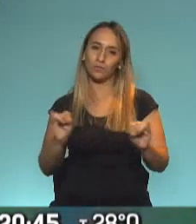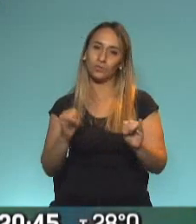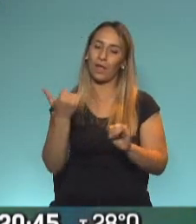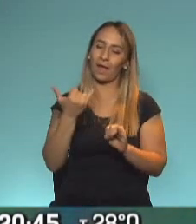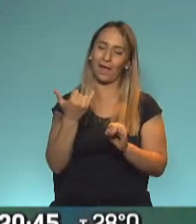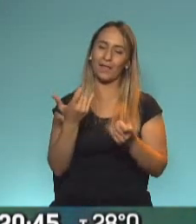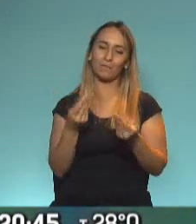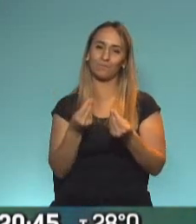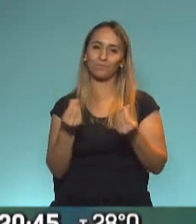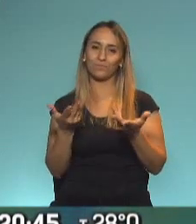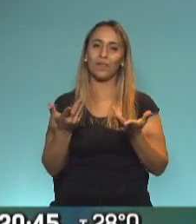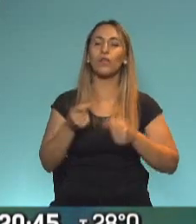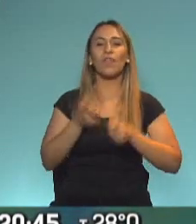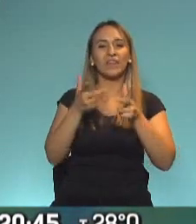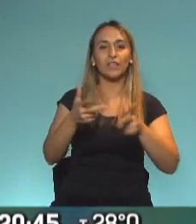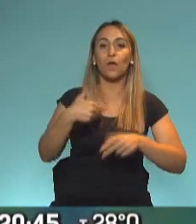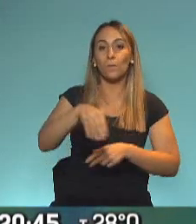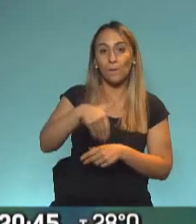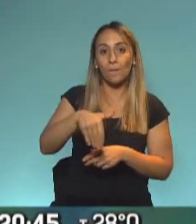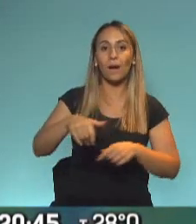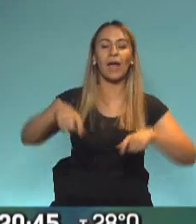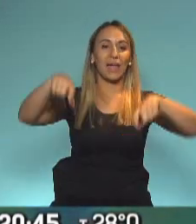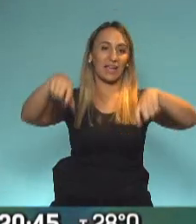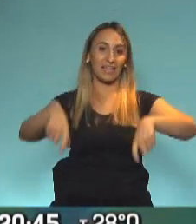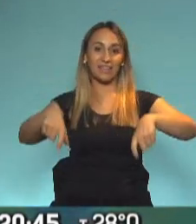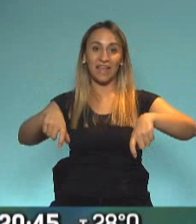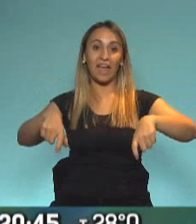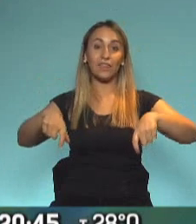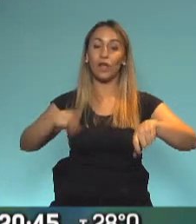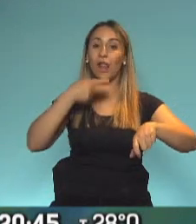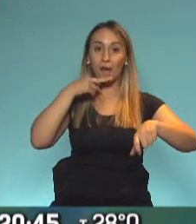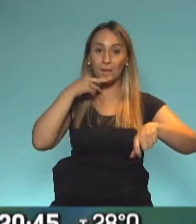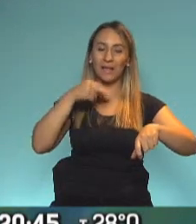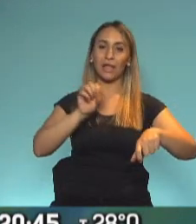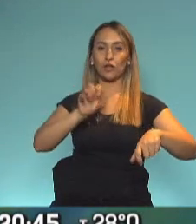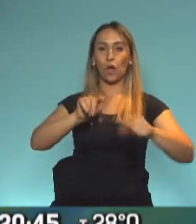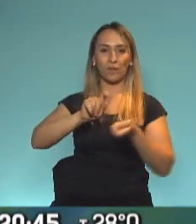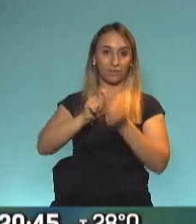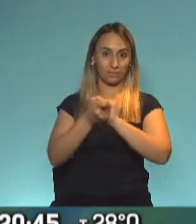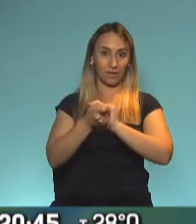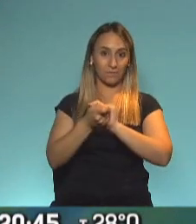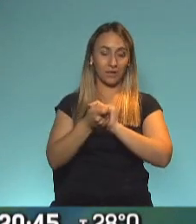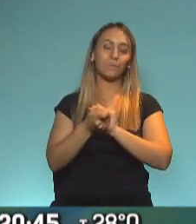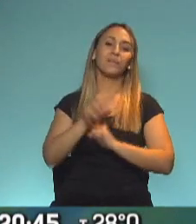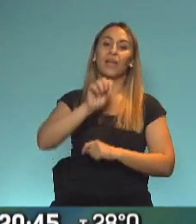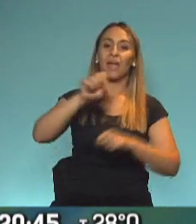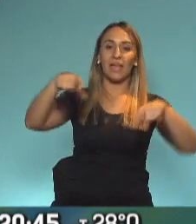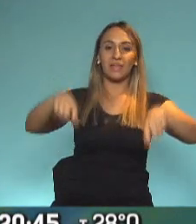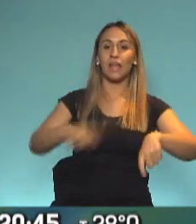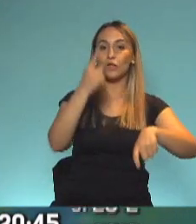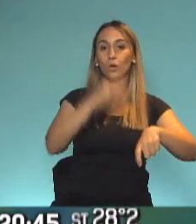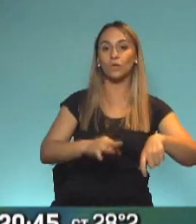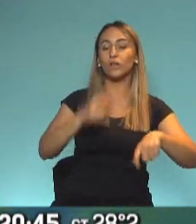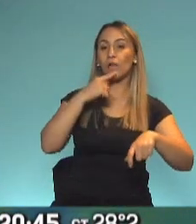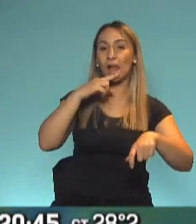mística, cuando dice que van a rebautizar al Estadio Único de La Plata, allí donde se estaba llevando a cabo el acto, como Estadio Único de la Ciudad de La